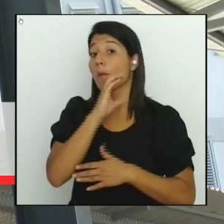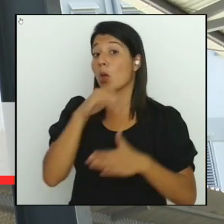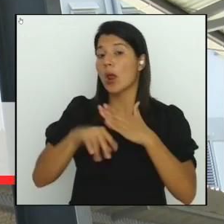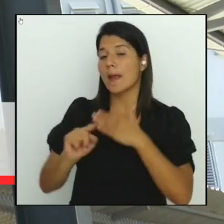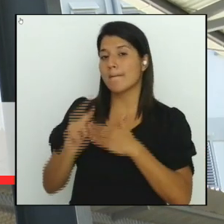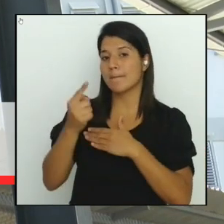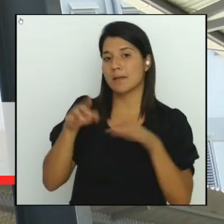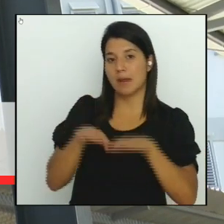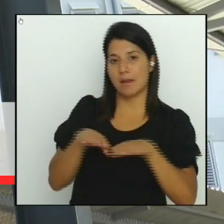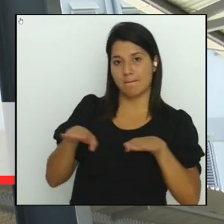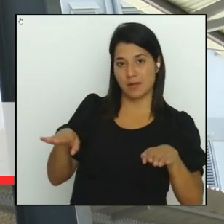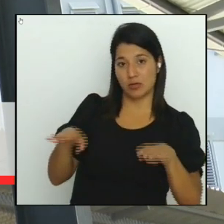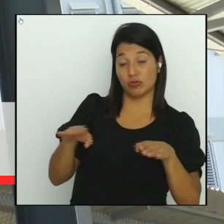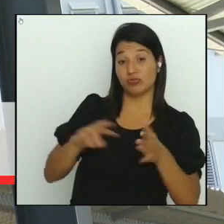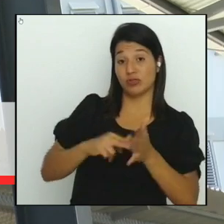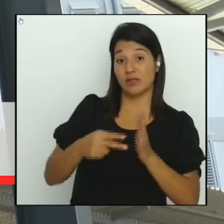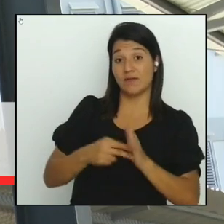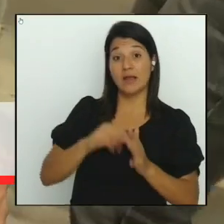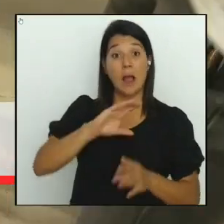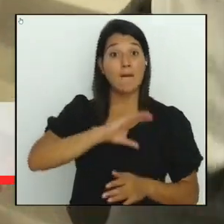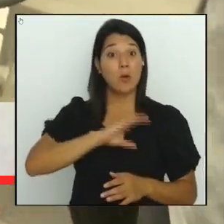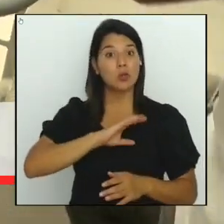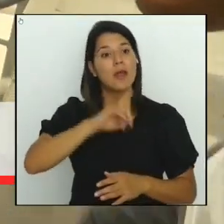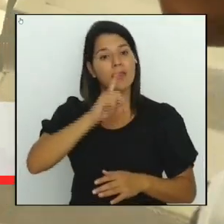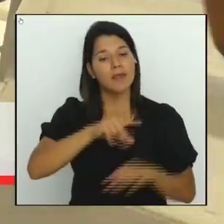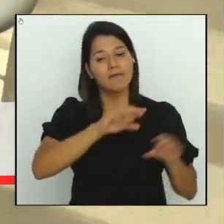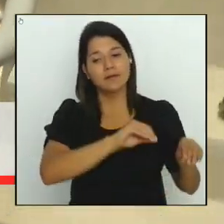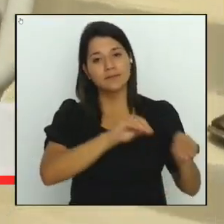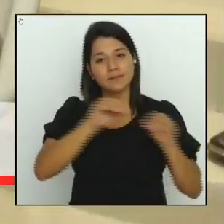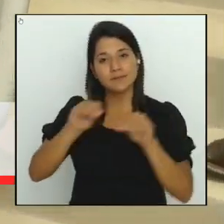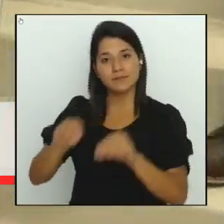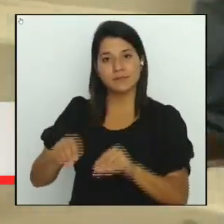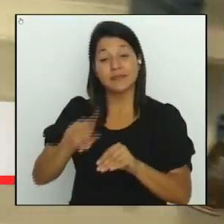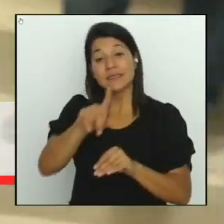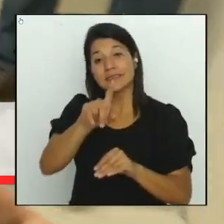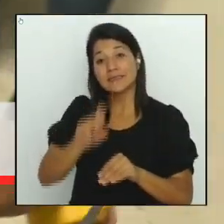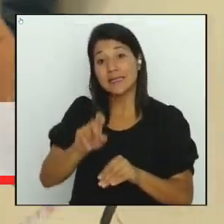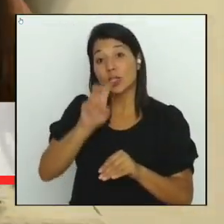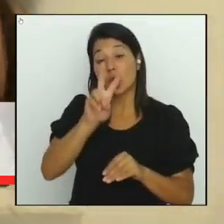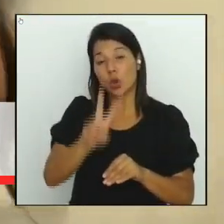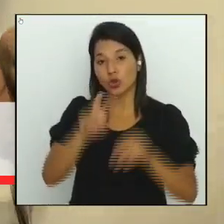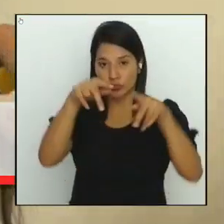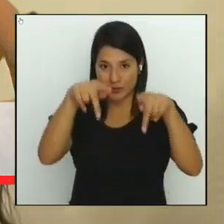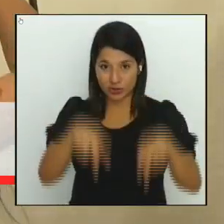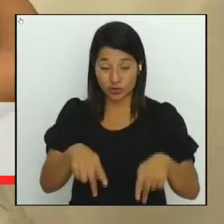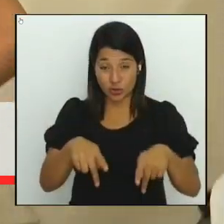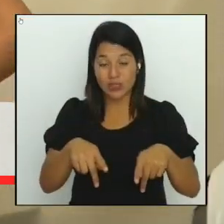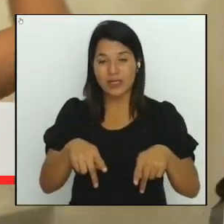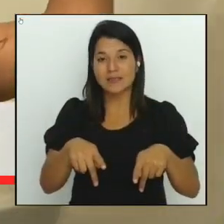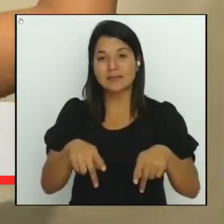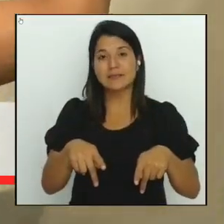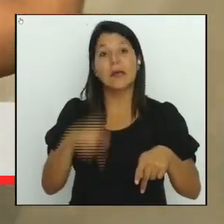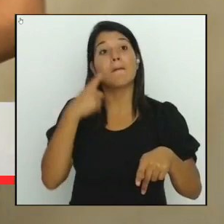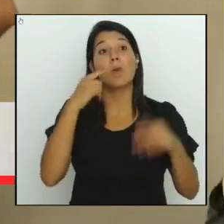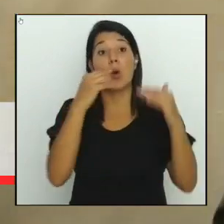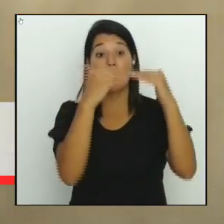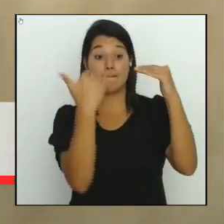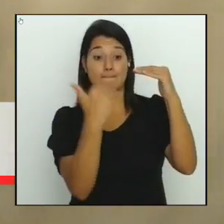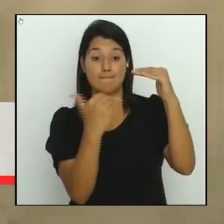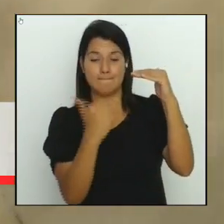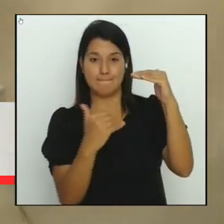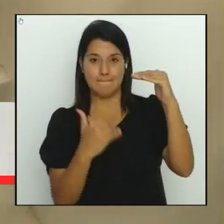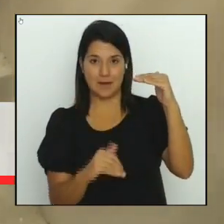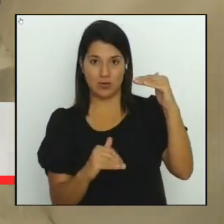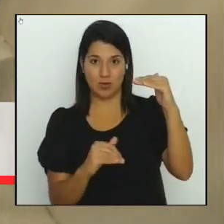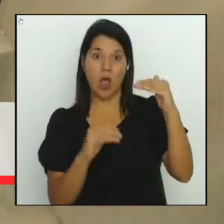debería trasladar a 102 privados de libertad por piso en los tiempos de comida, con riesgos importantes en el traslado. Las